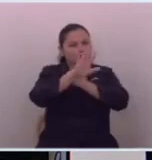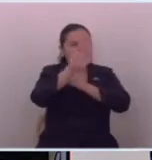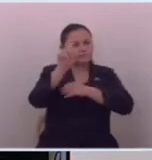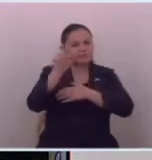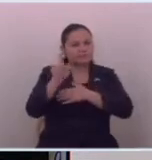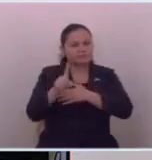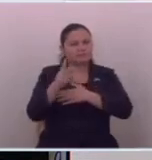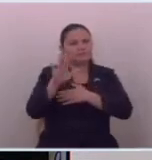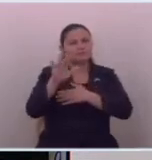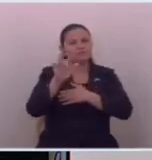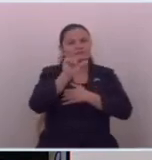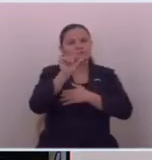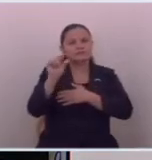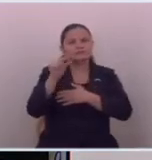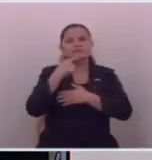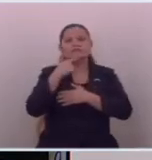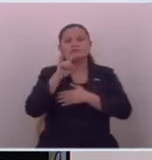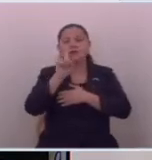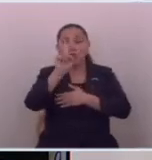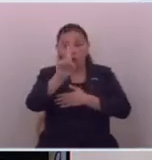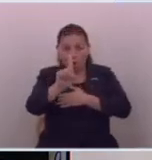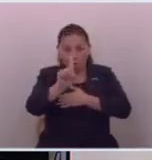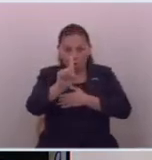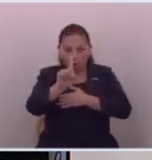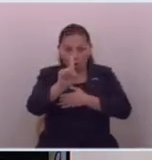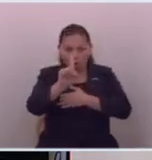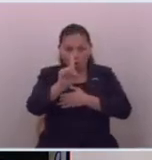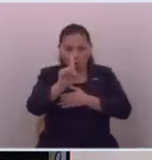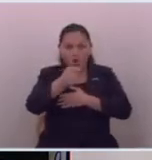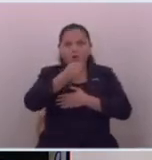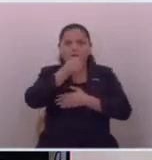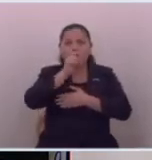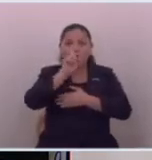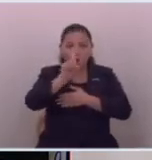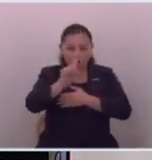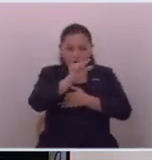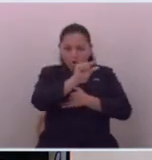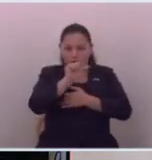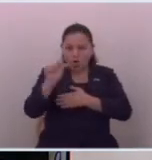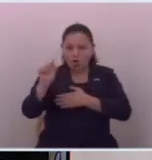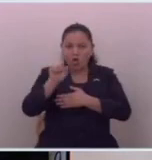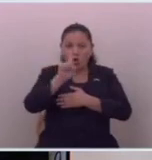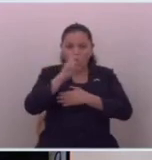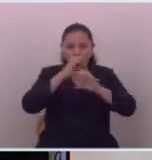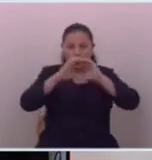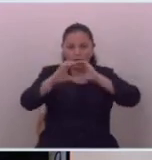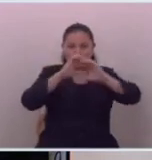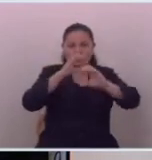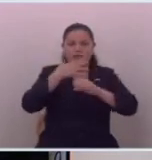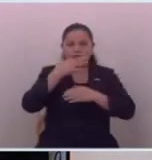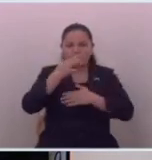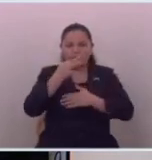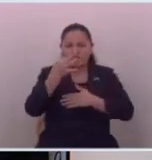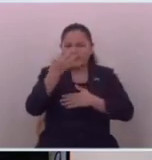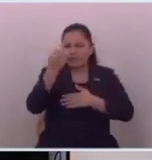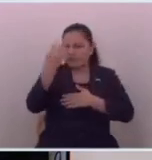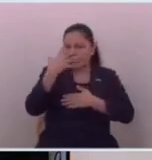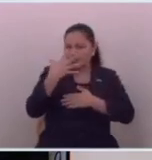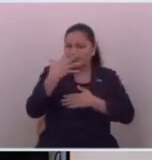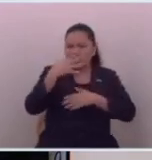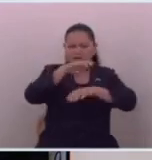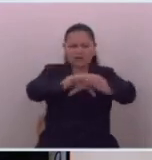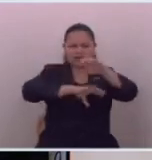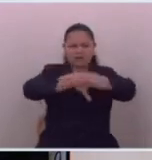pregunta díganme el nombre de un solo periodista un solo comunicador que esté